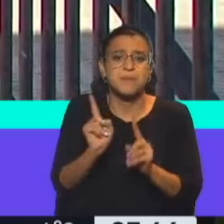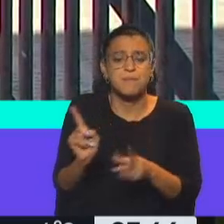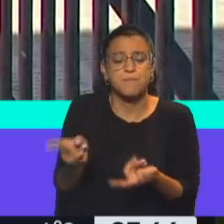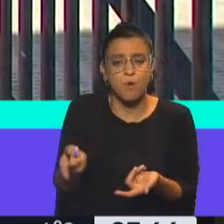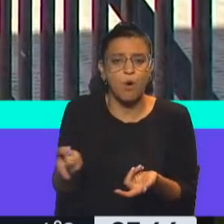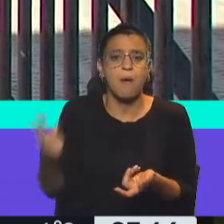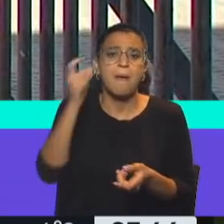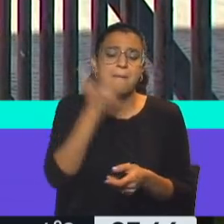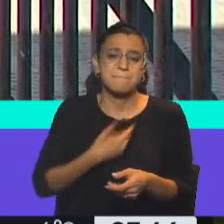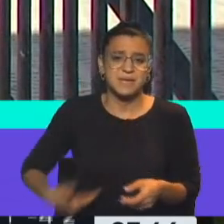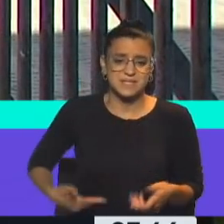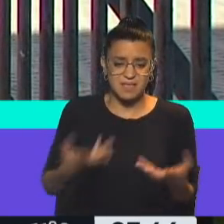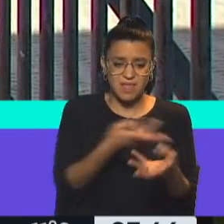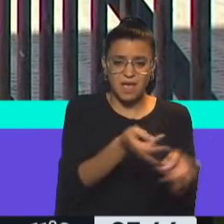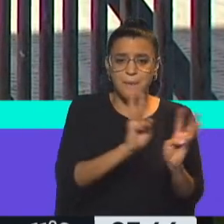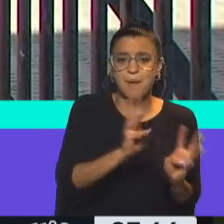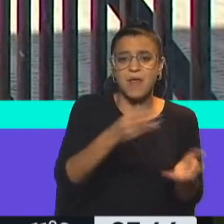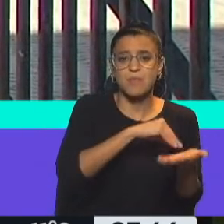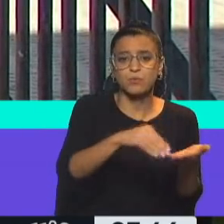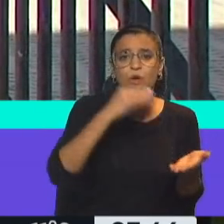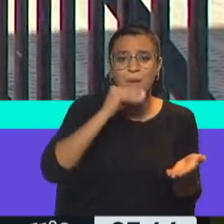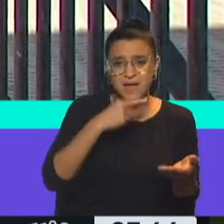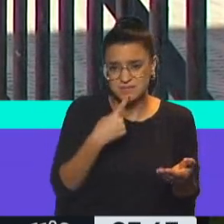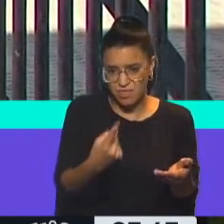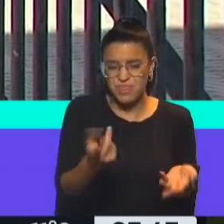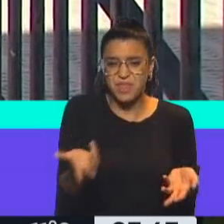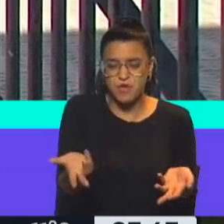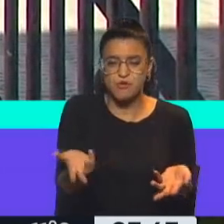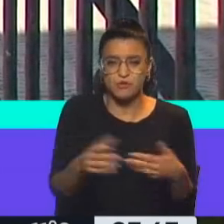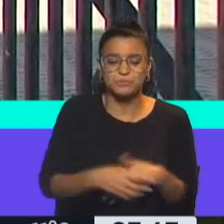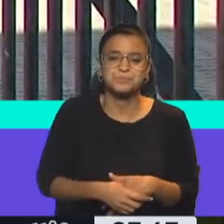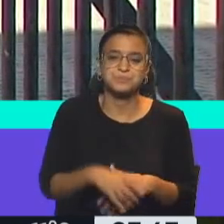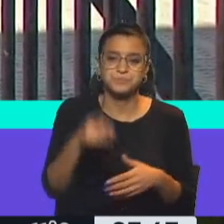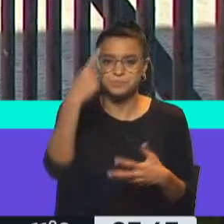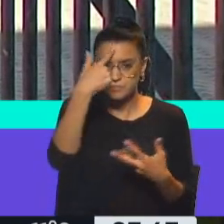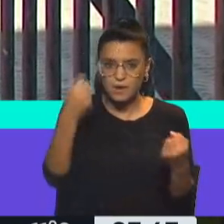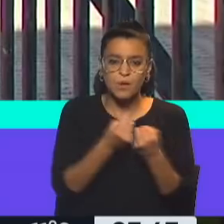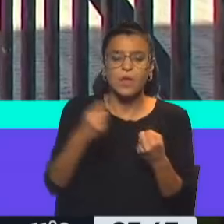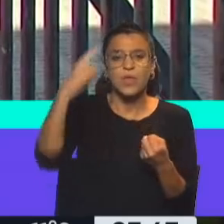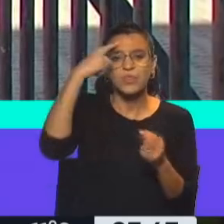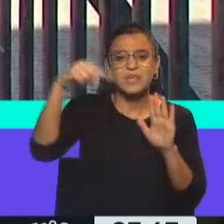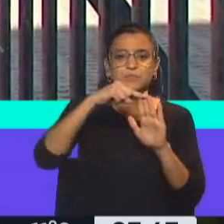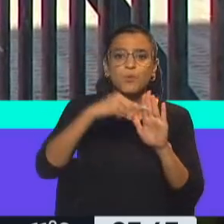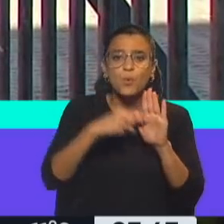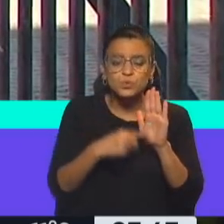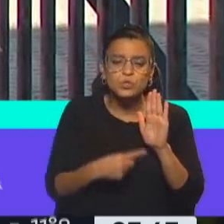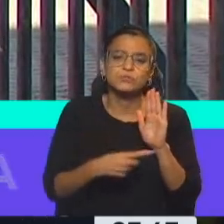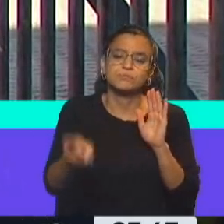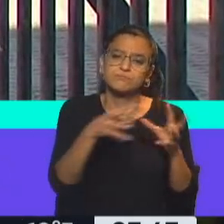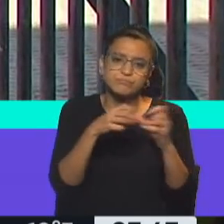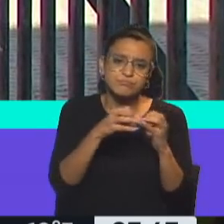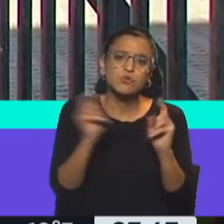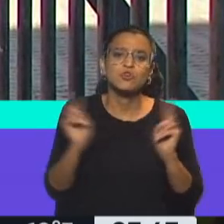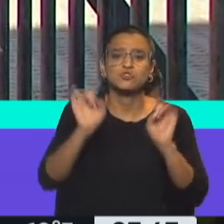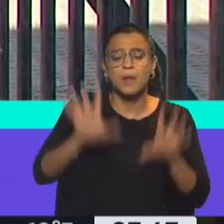Presidente de la Cámara de Diputados, Sergio Massa, con acuerdos de 10 puntos para discutir no